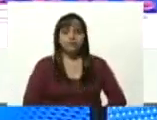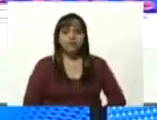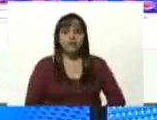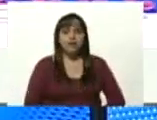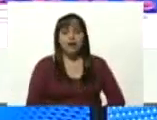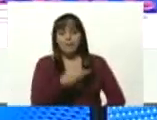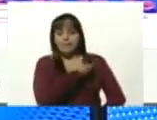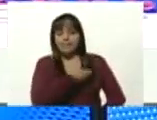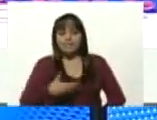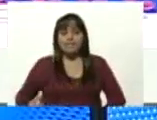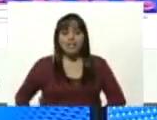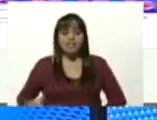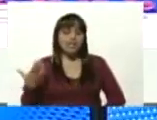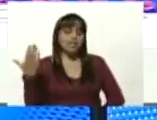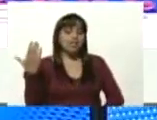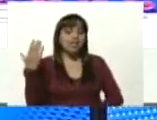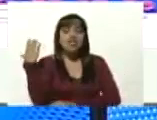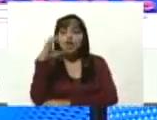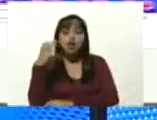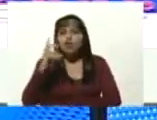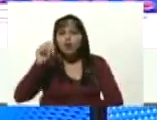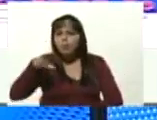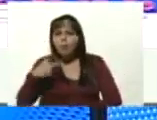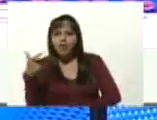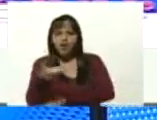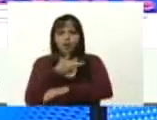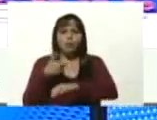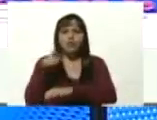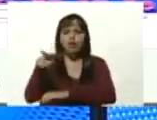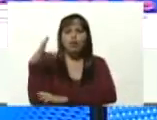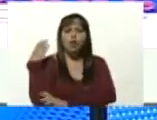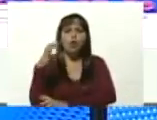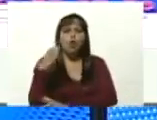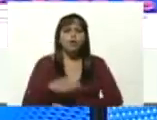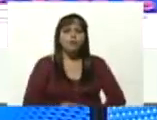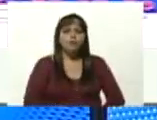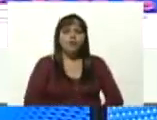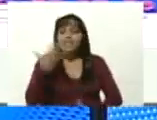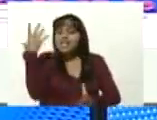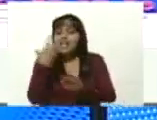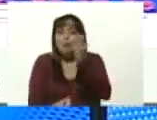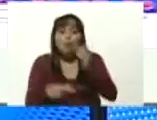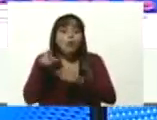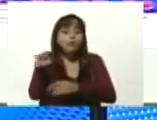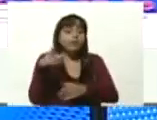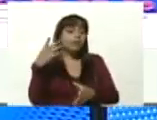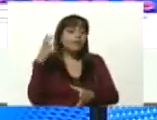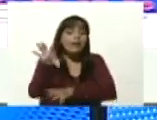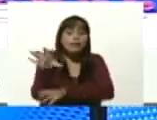de Colombia que no puede gobernar Colombia que se le fue de las manos ese país